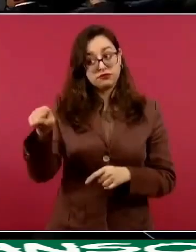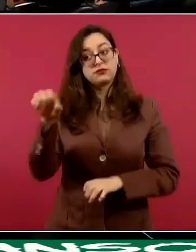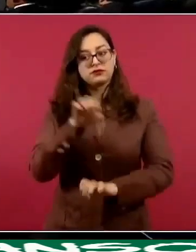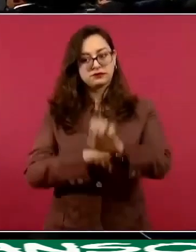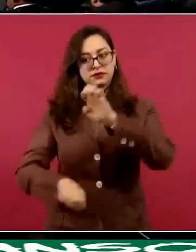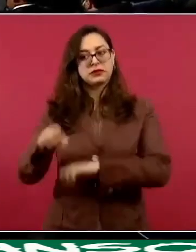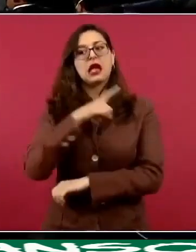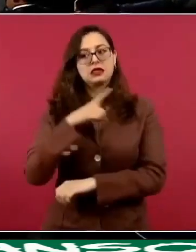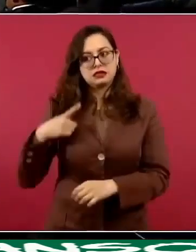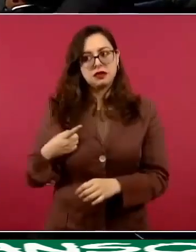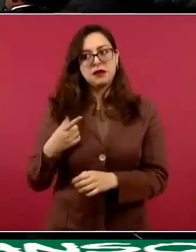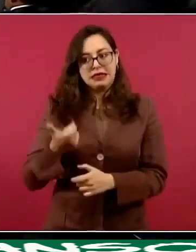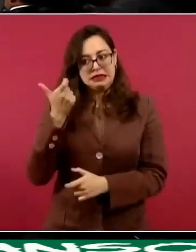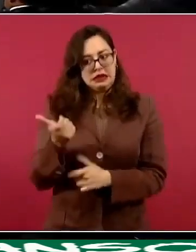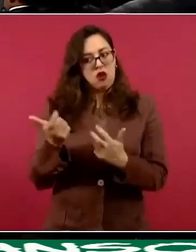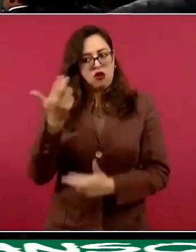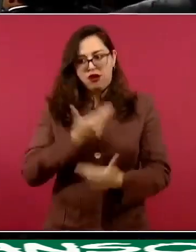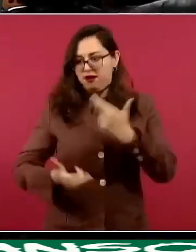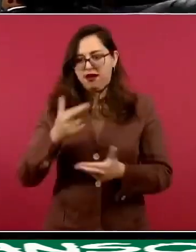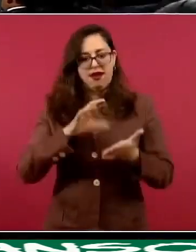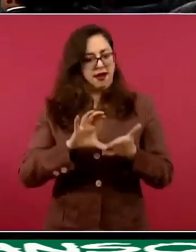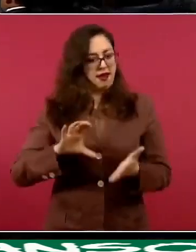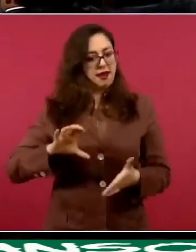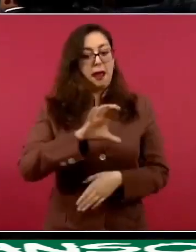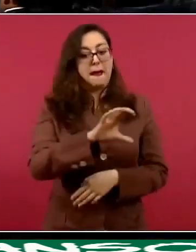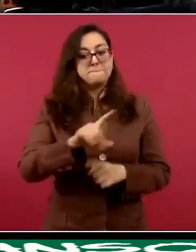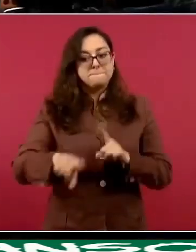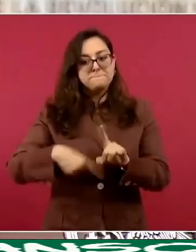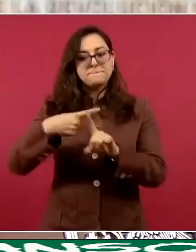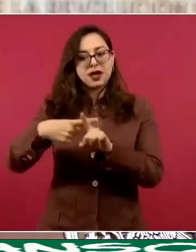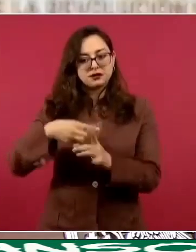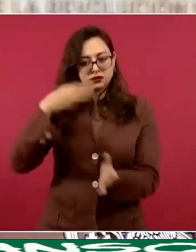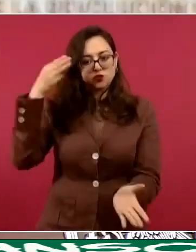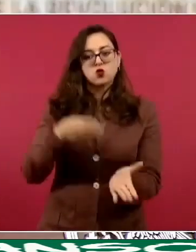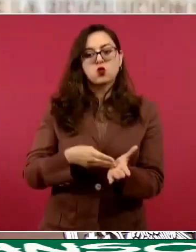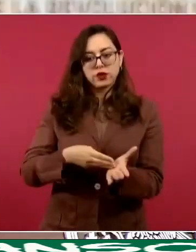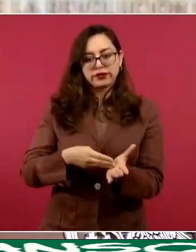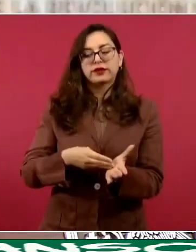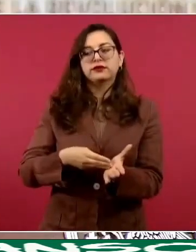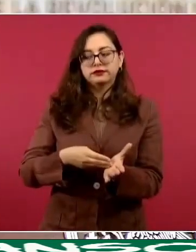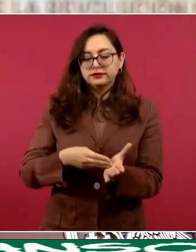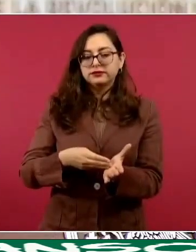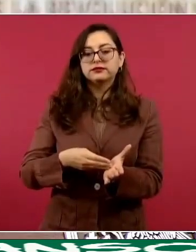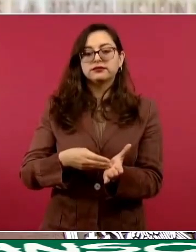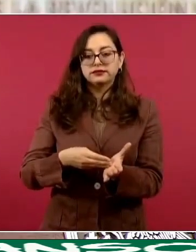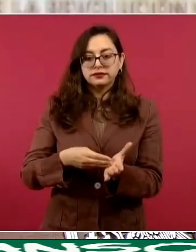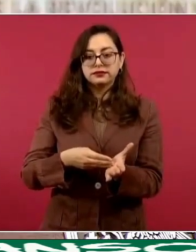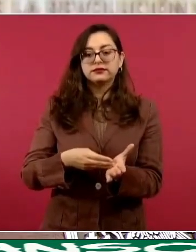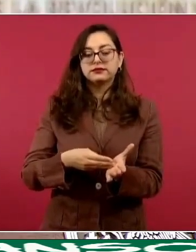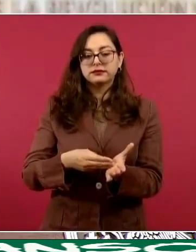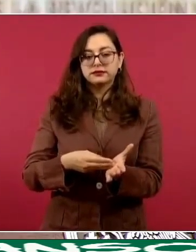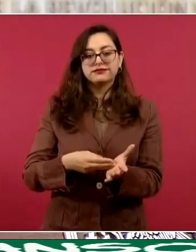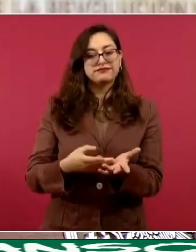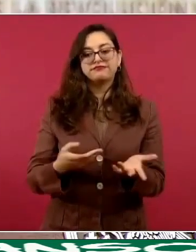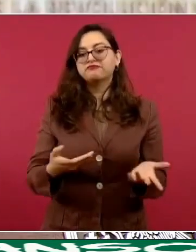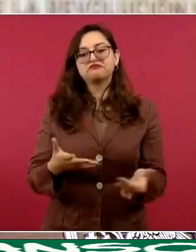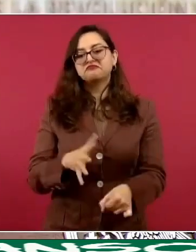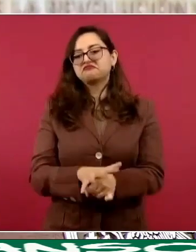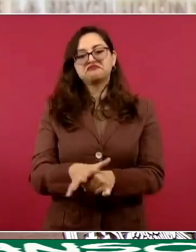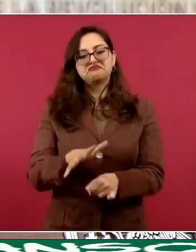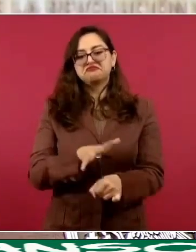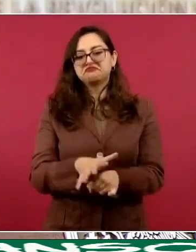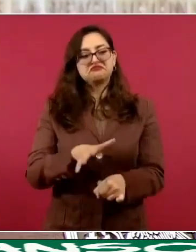dinero y tienen que entregar un excedente, pero no es suficiente,